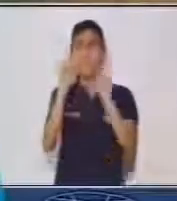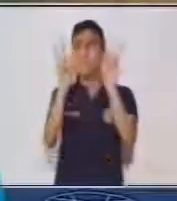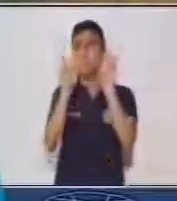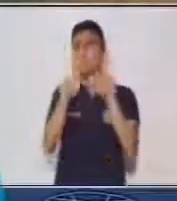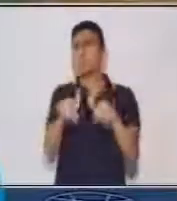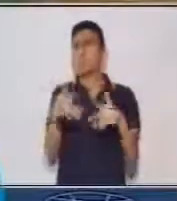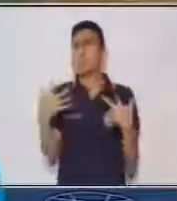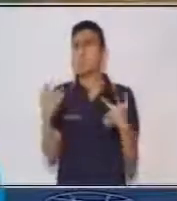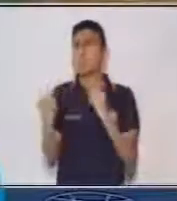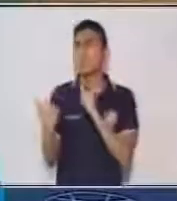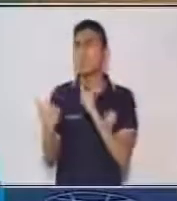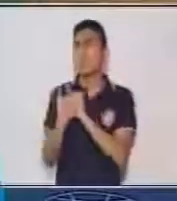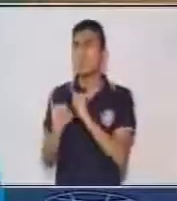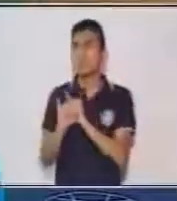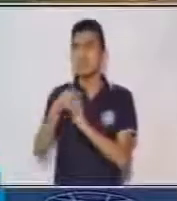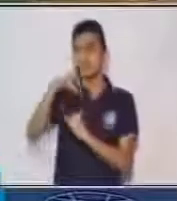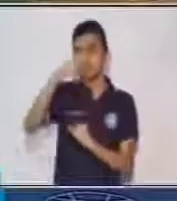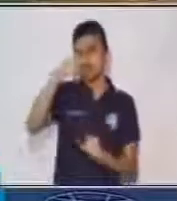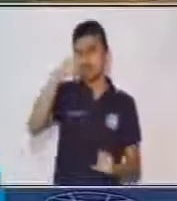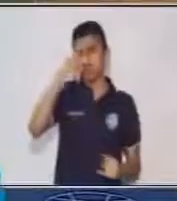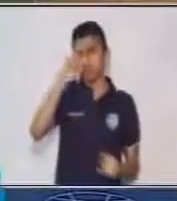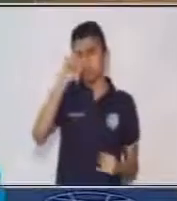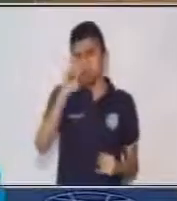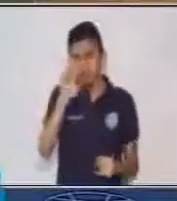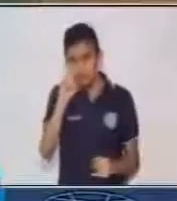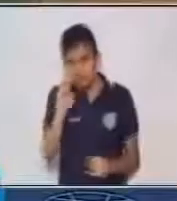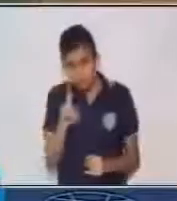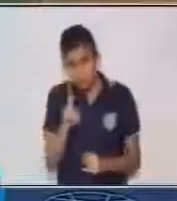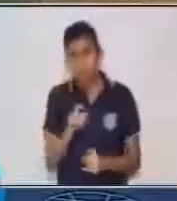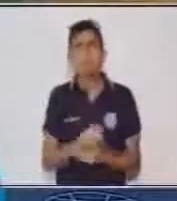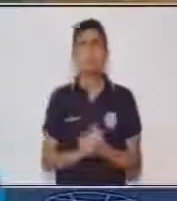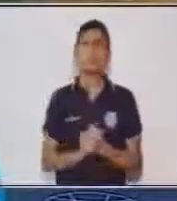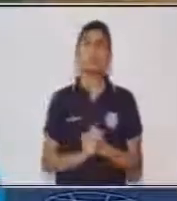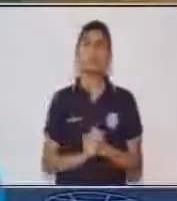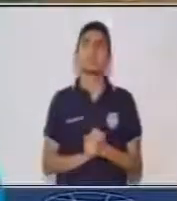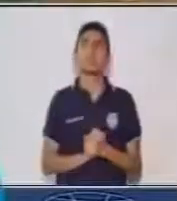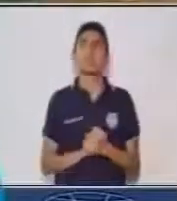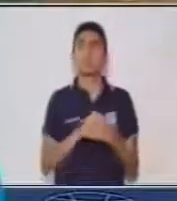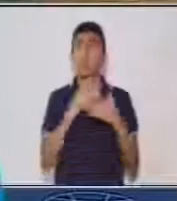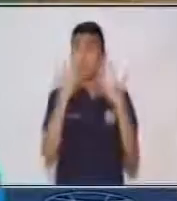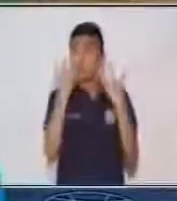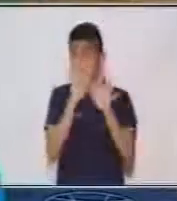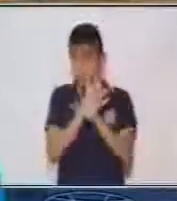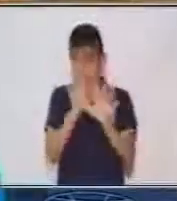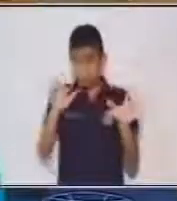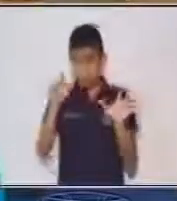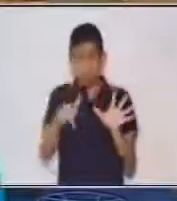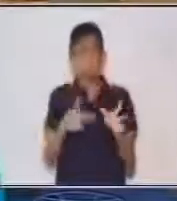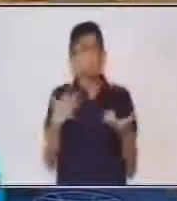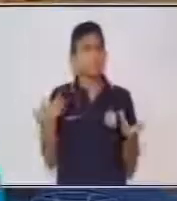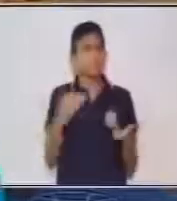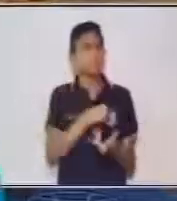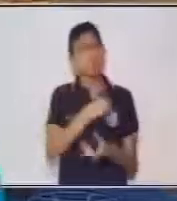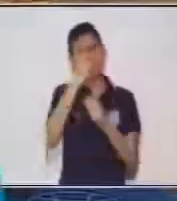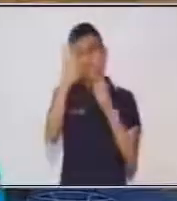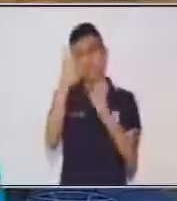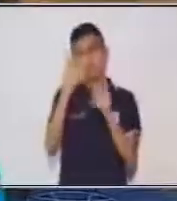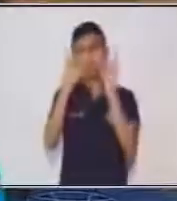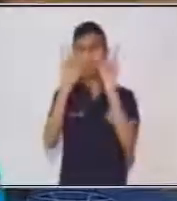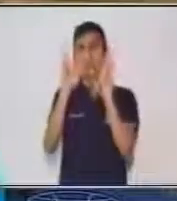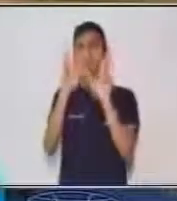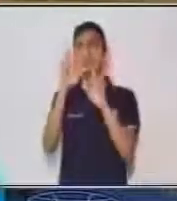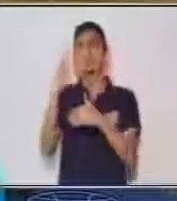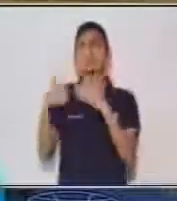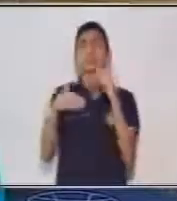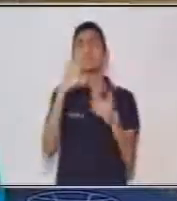hoy, identificación de patrones que utilizan multiplicación de cubos. Luego, volvemos una secuencia